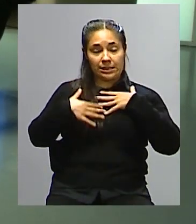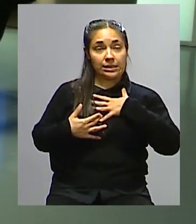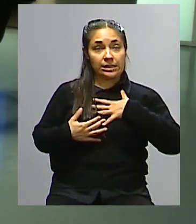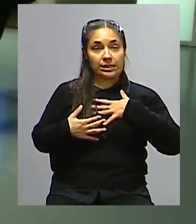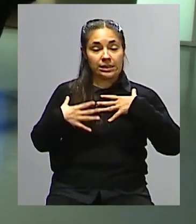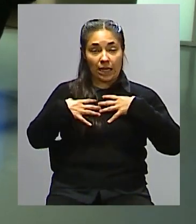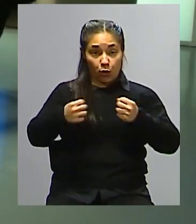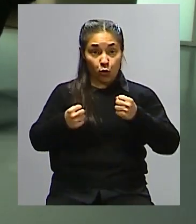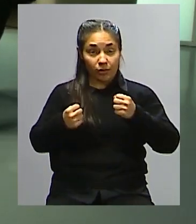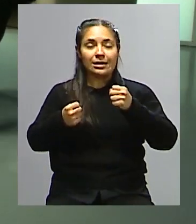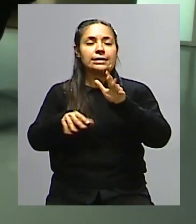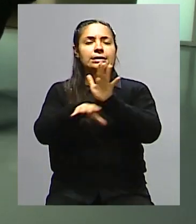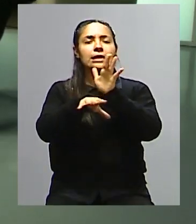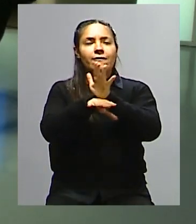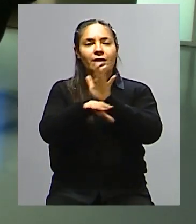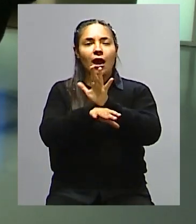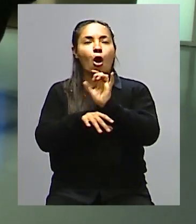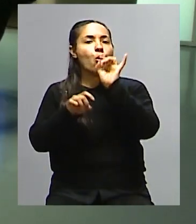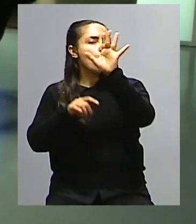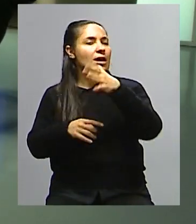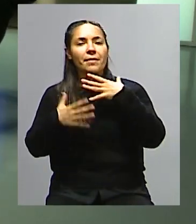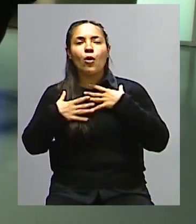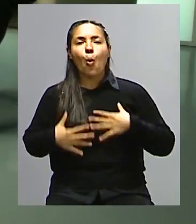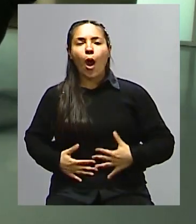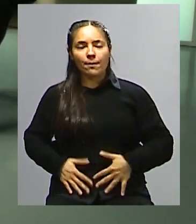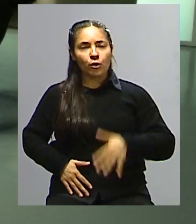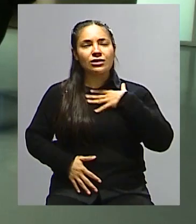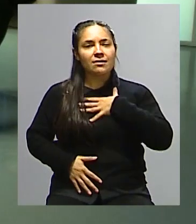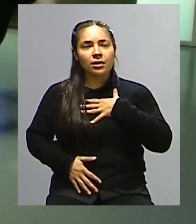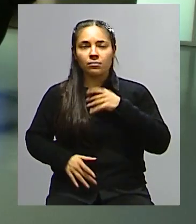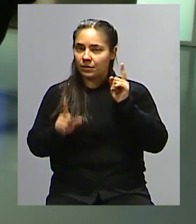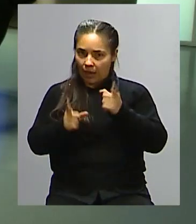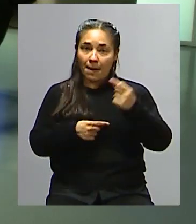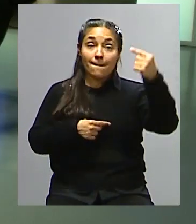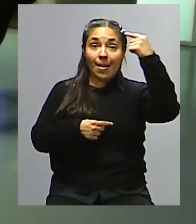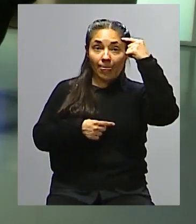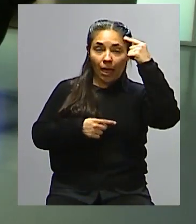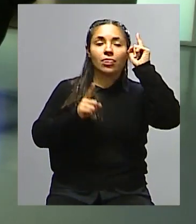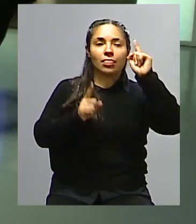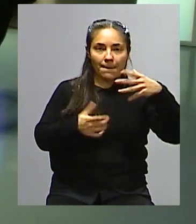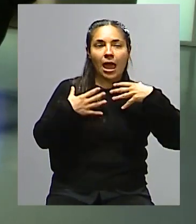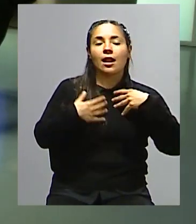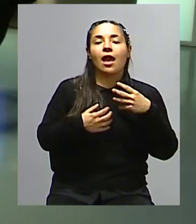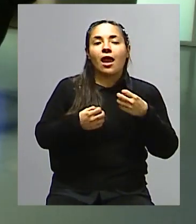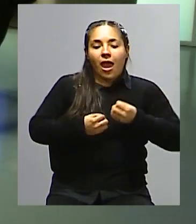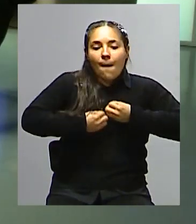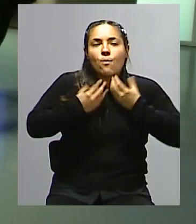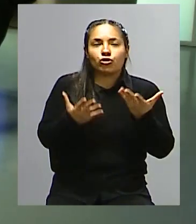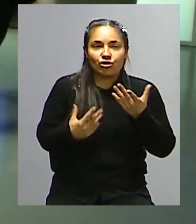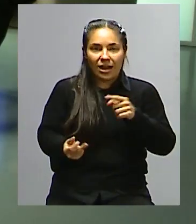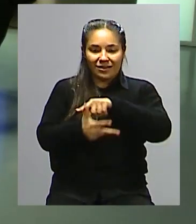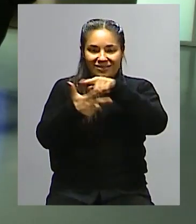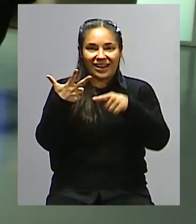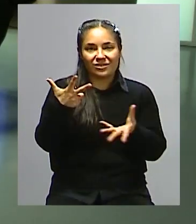físico, sino emocional y social. Exactamente. es tres dimensiones bien amplias. Exactamente. Así lo definen